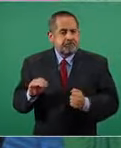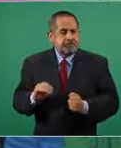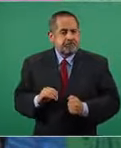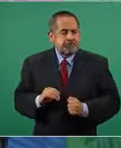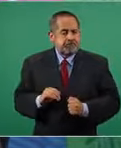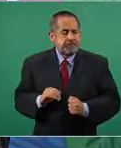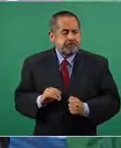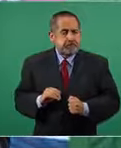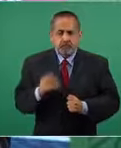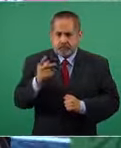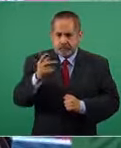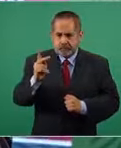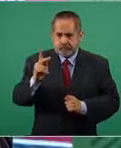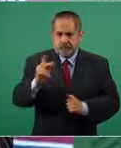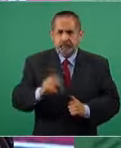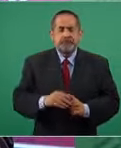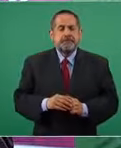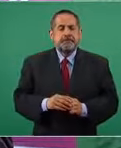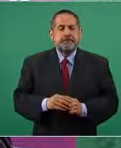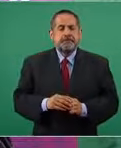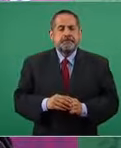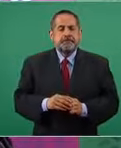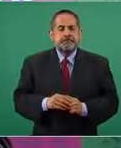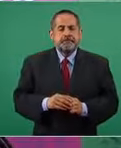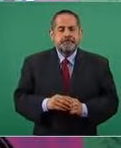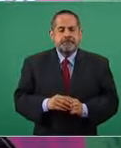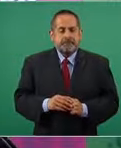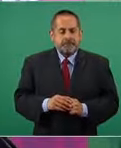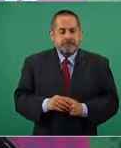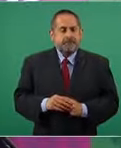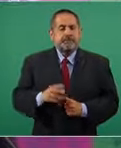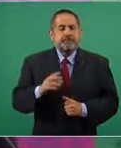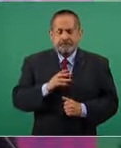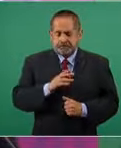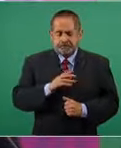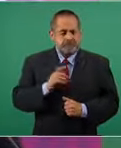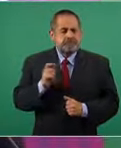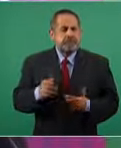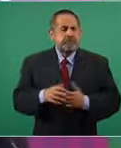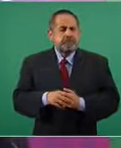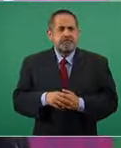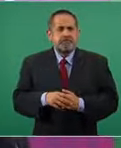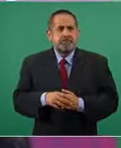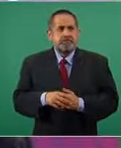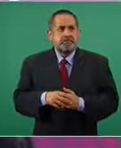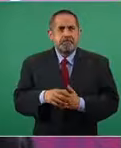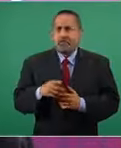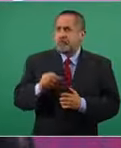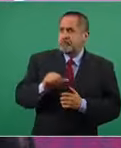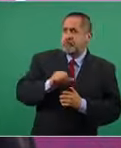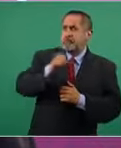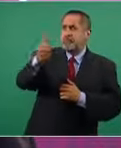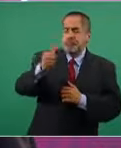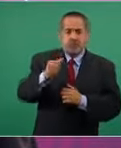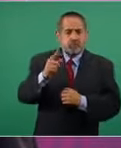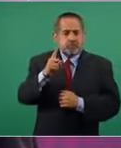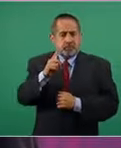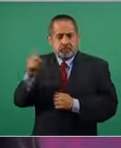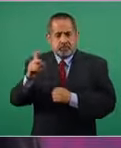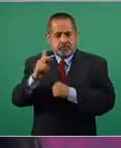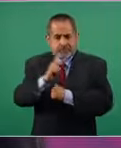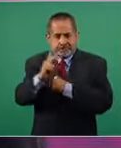pero hay más de 100 países